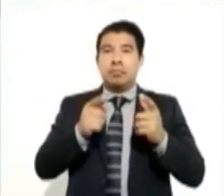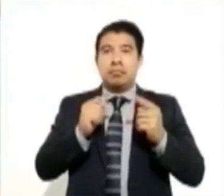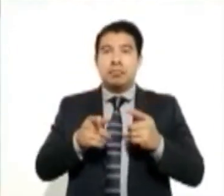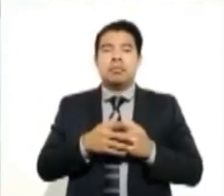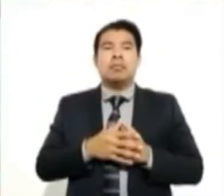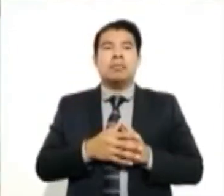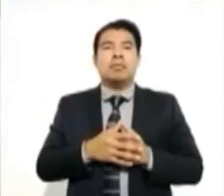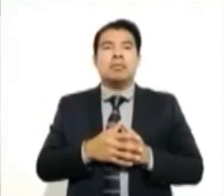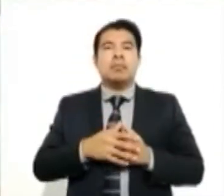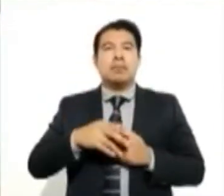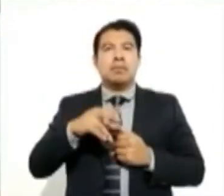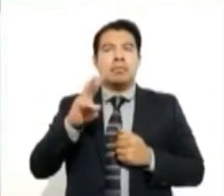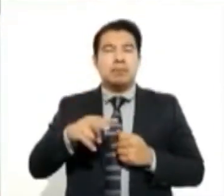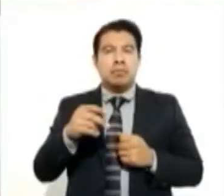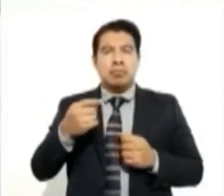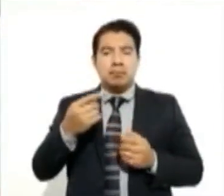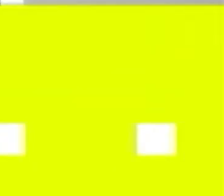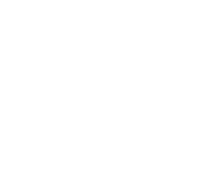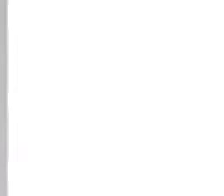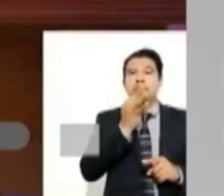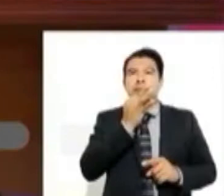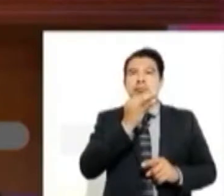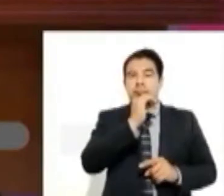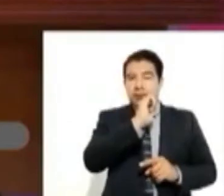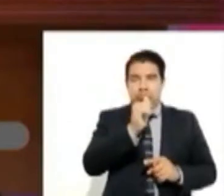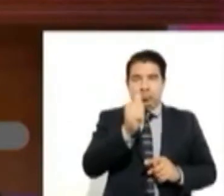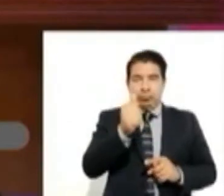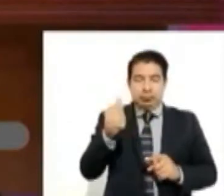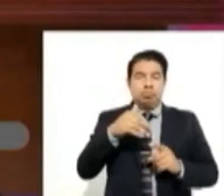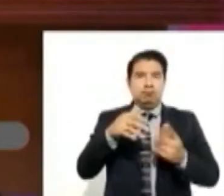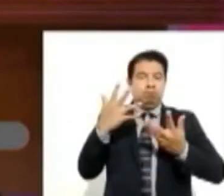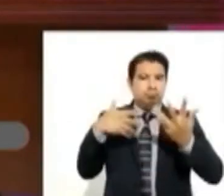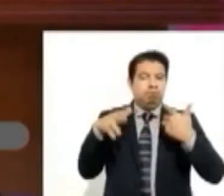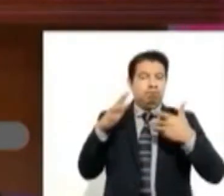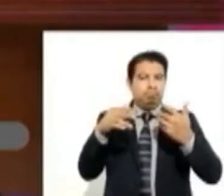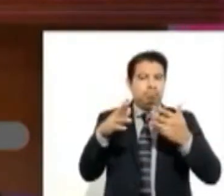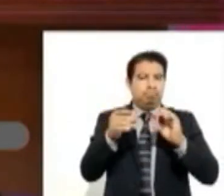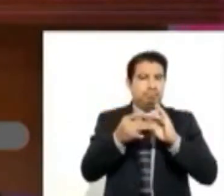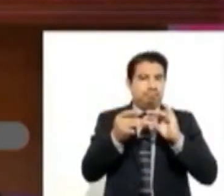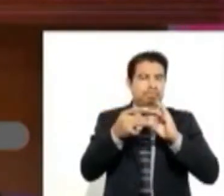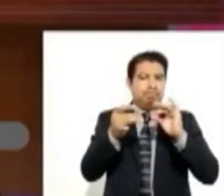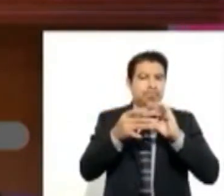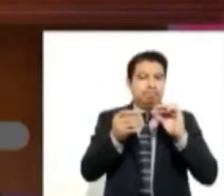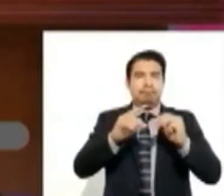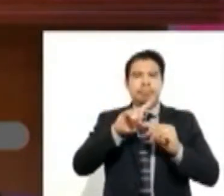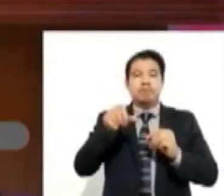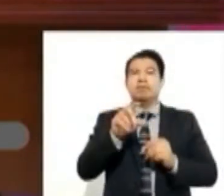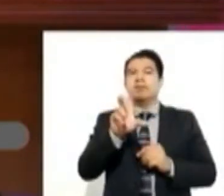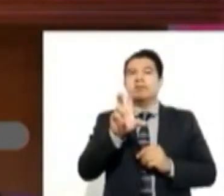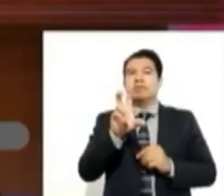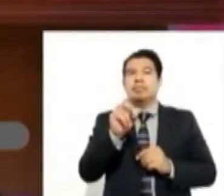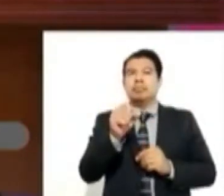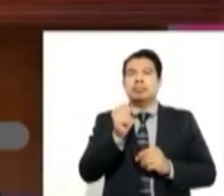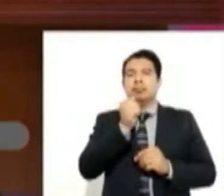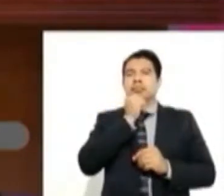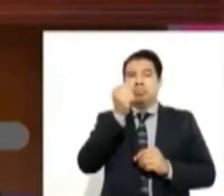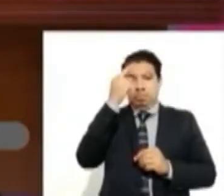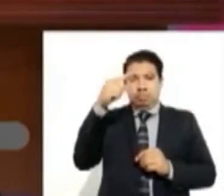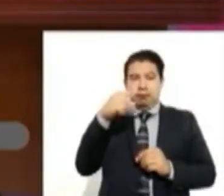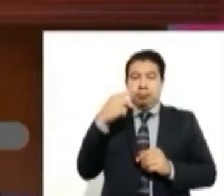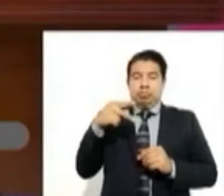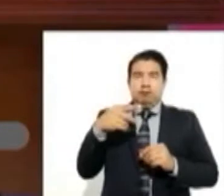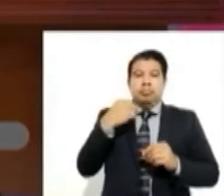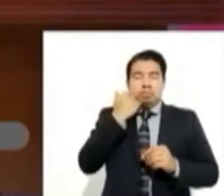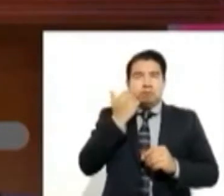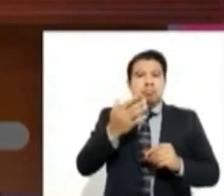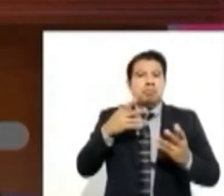las propuestas que estos tienen. No existe ninguna disposición legal que los obligue a que se haga